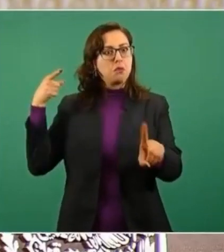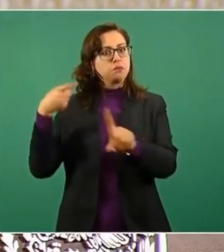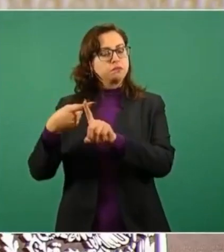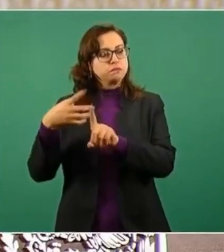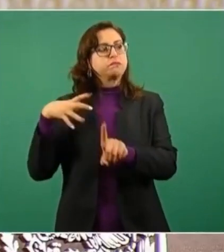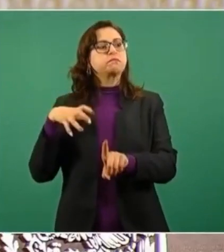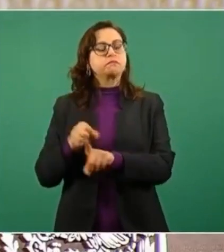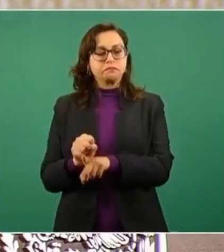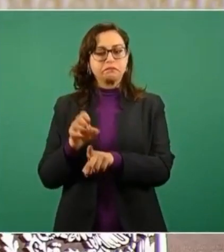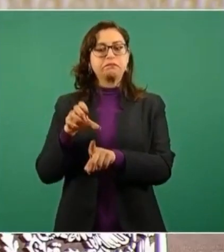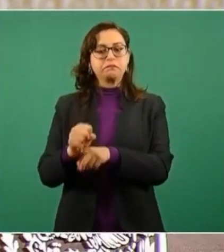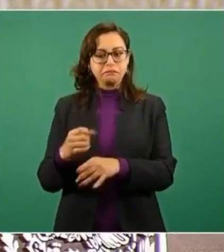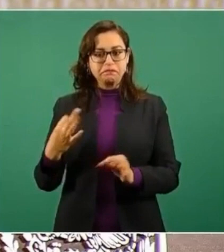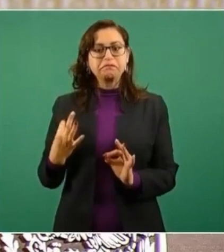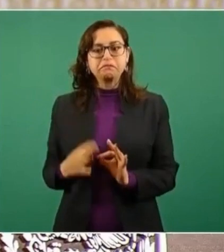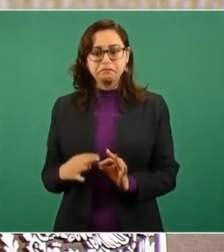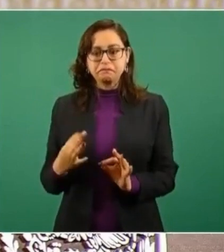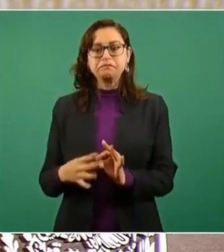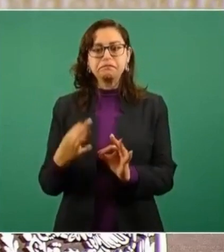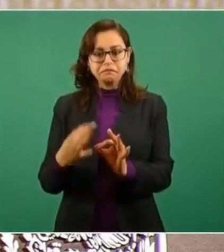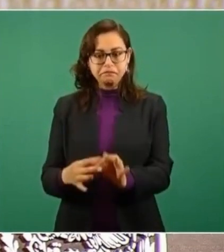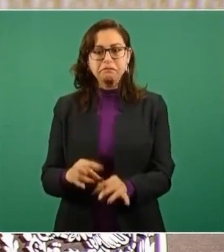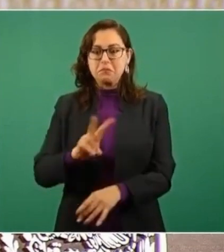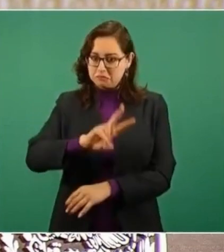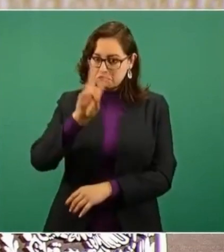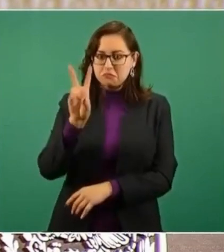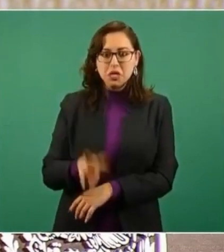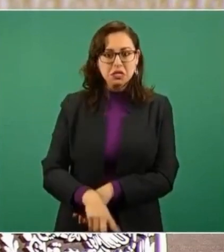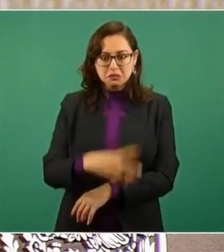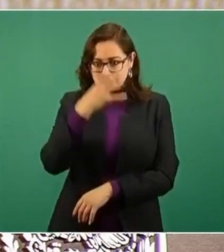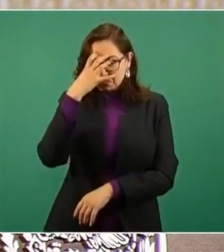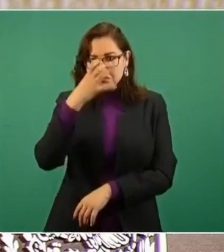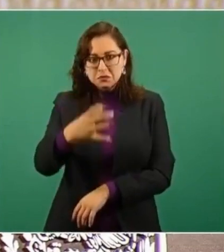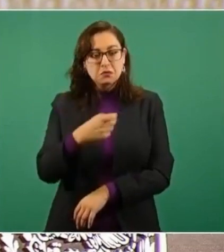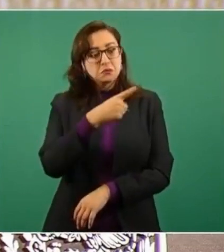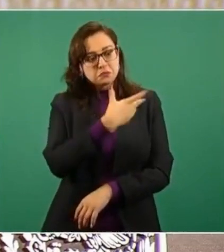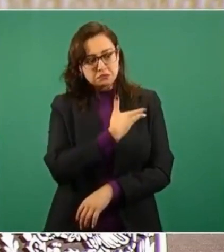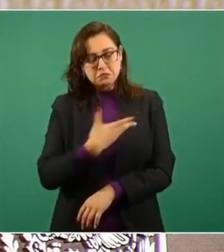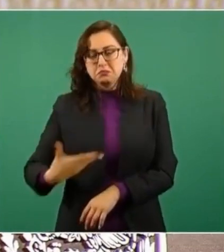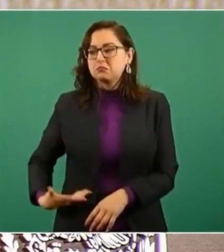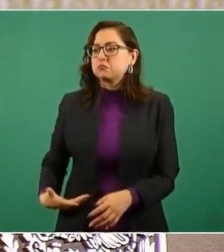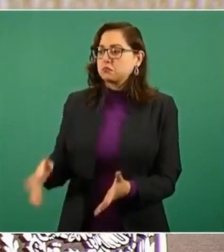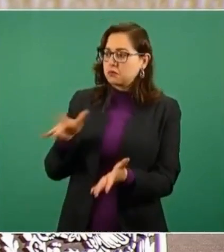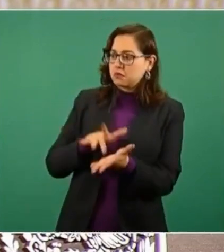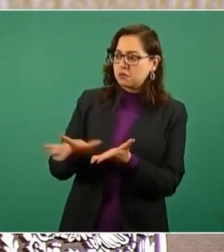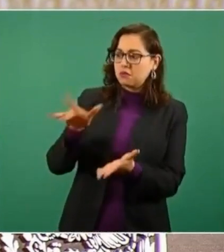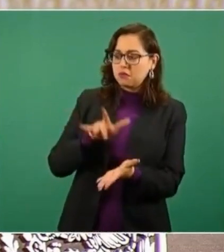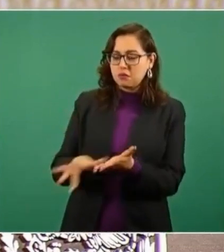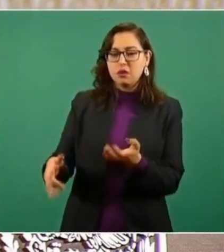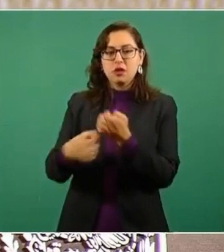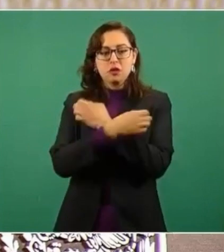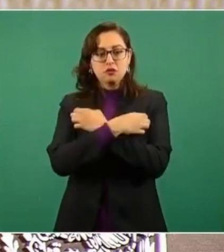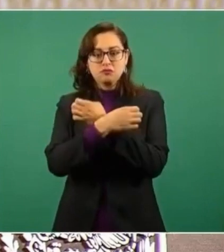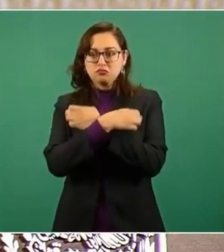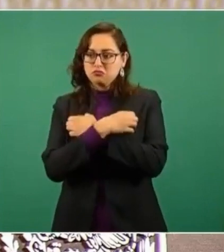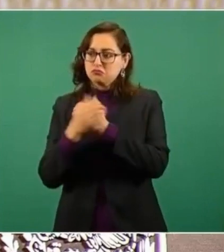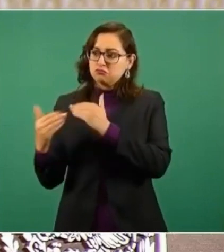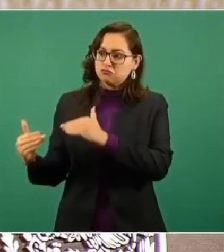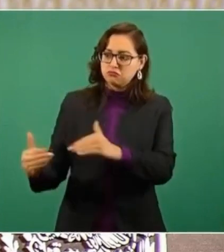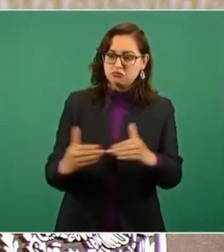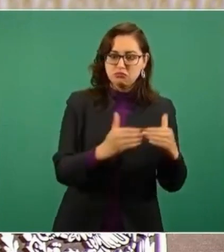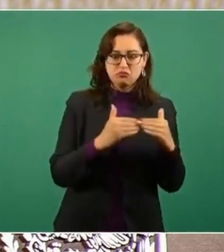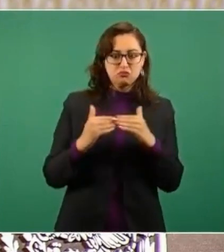debemos al impulso que el presidente ha dado al sector educativo mexicano para una educación con equidad y excelencia.